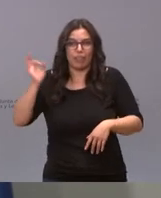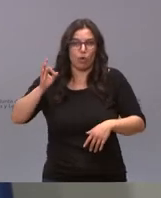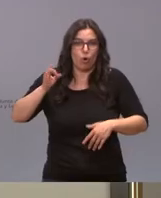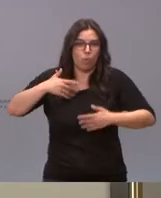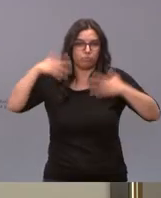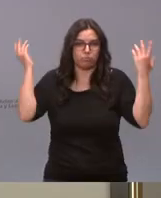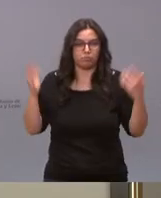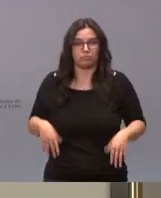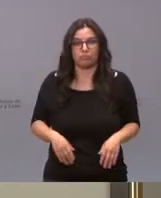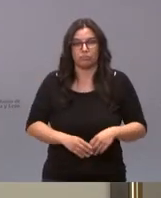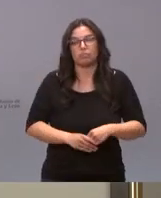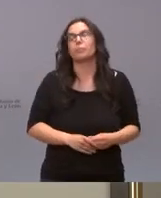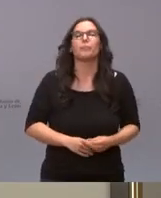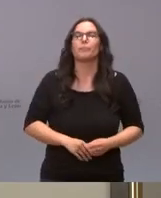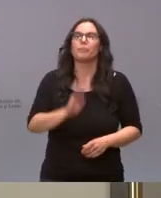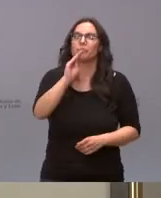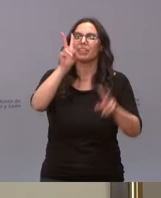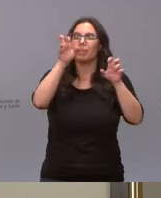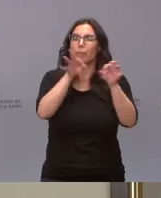si por favor sobre el protocolo de